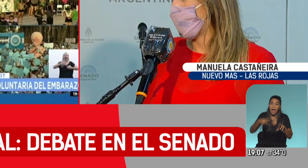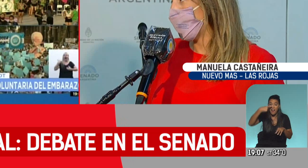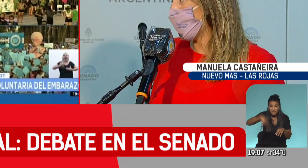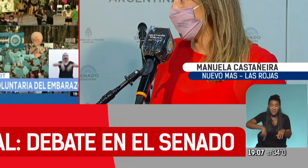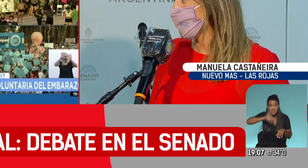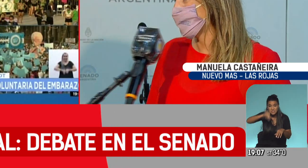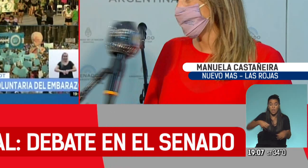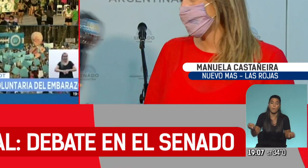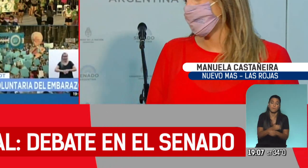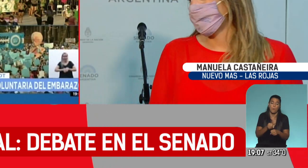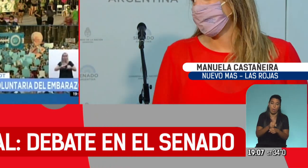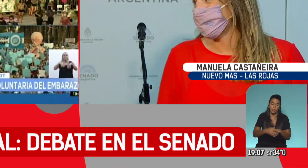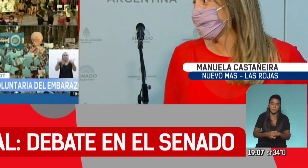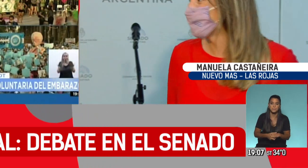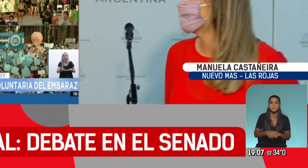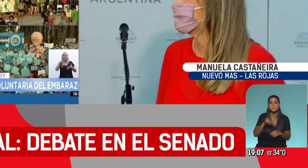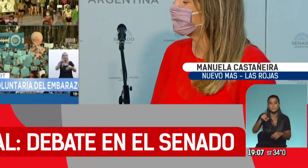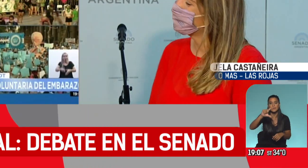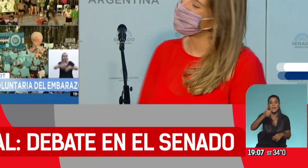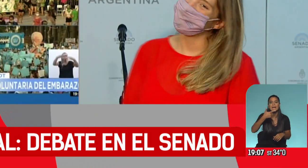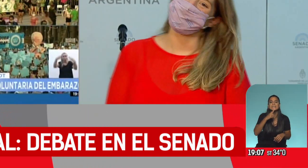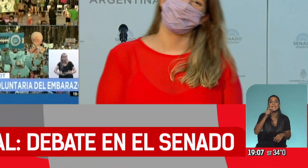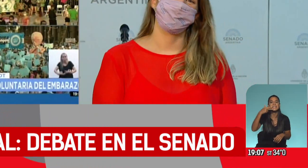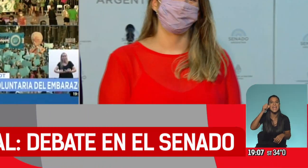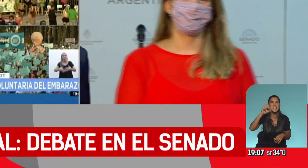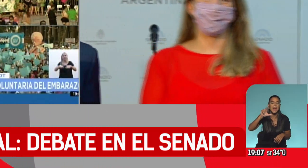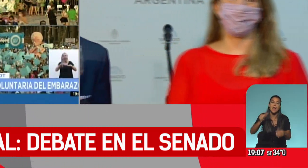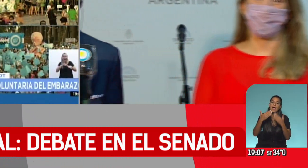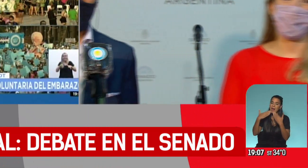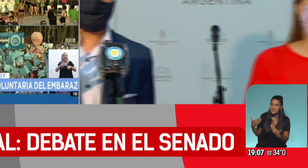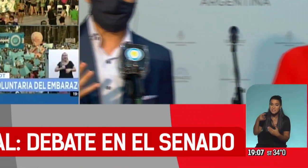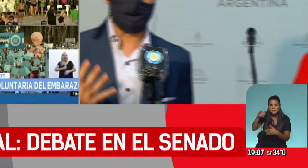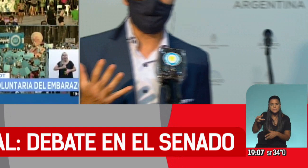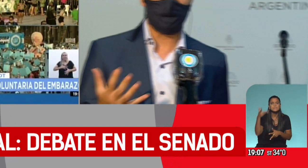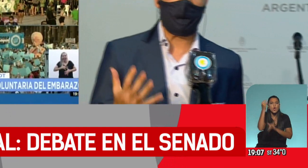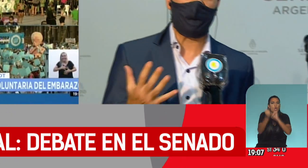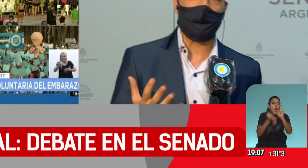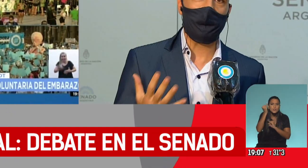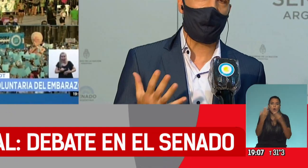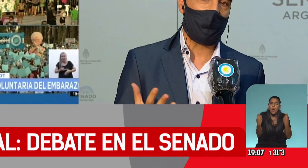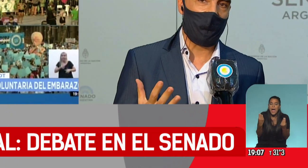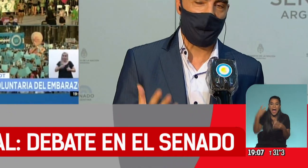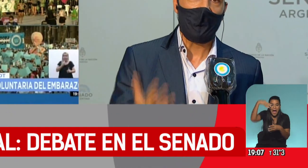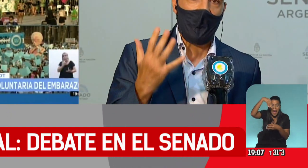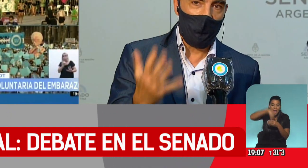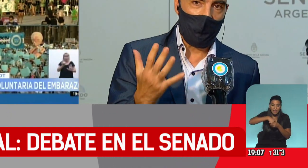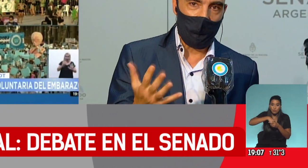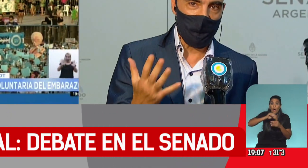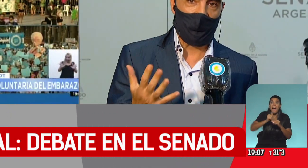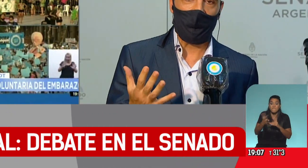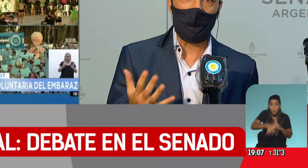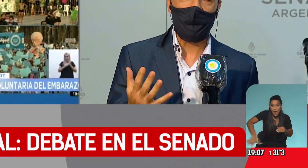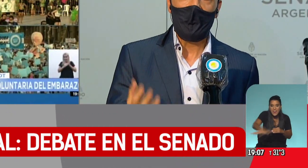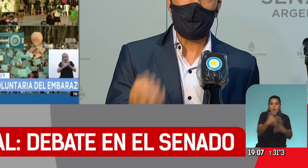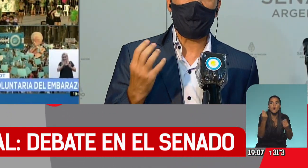lo aprueben. Daniela Castañeda, muchísimas gracias, ella marcaba la sensación térmica que se vive en la calle, ahora